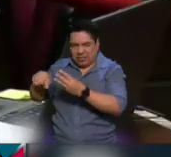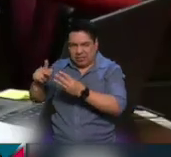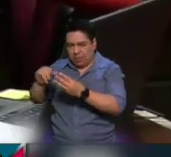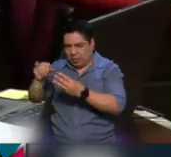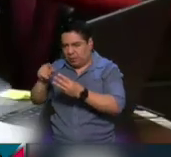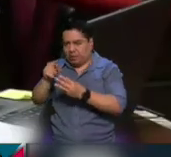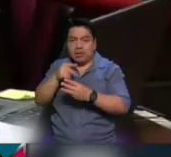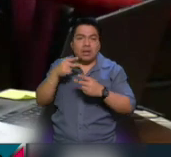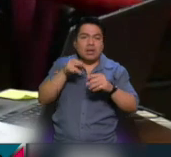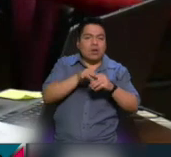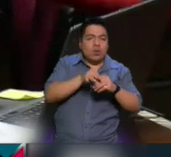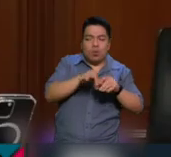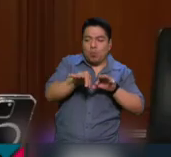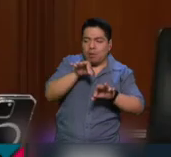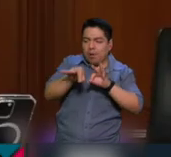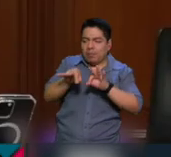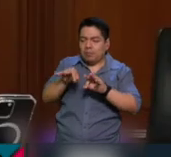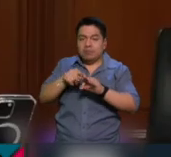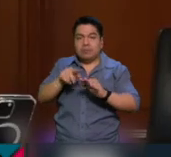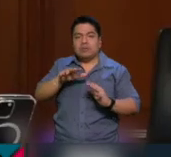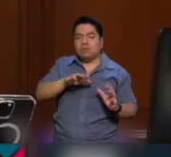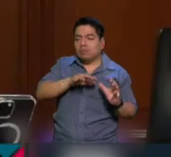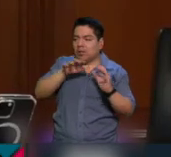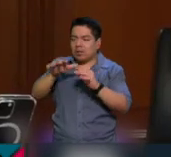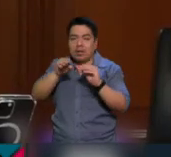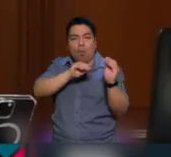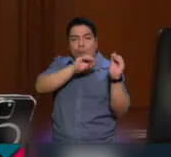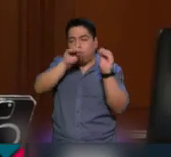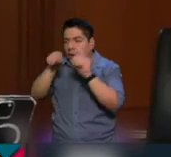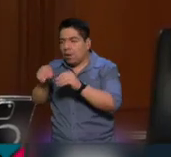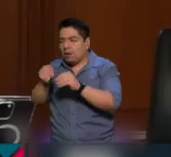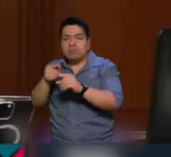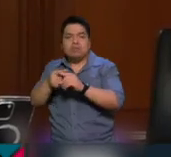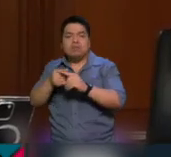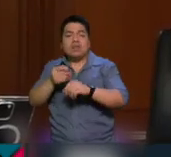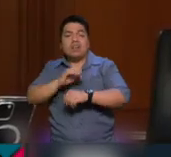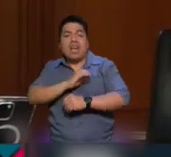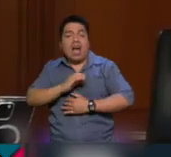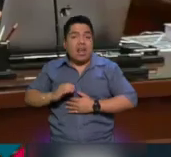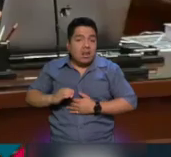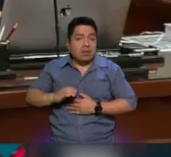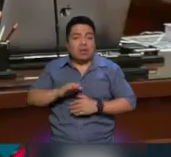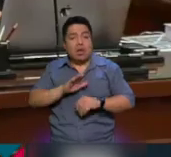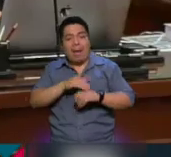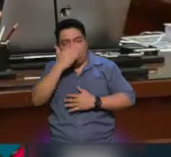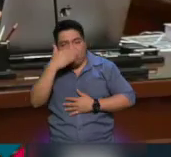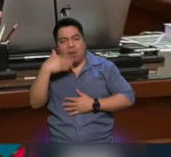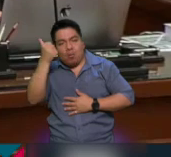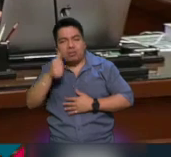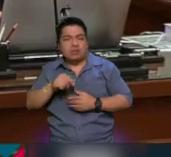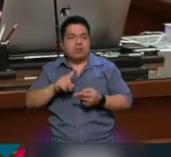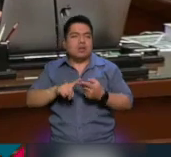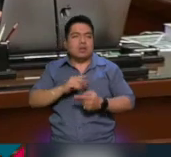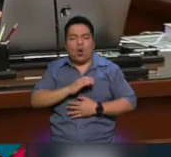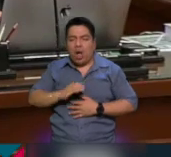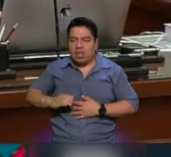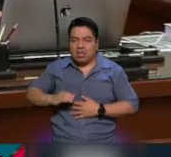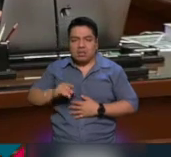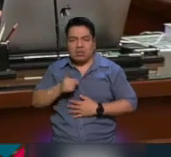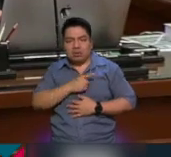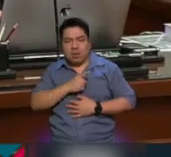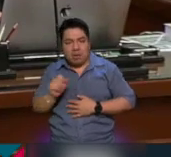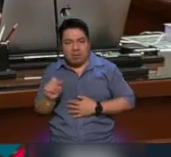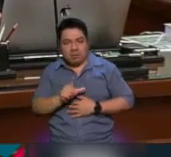abriría la puerta para que lleguen a la máxima tribuna de justicia del país los candidatos más populares y no los mejor preparados.